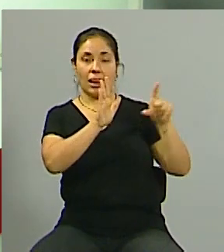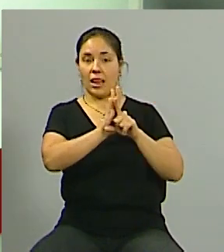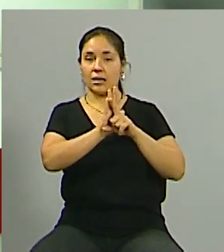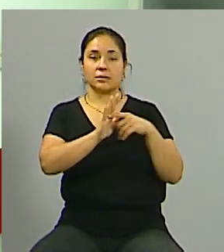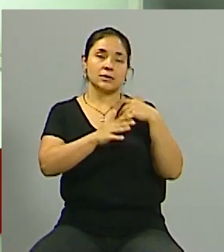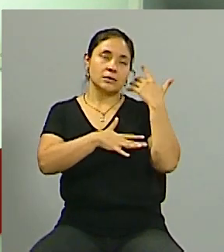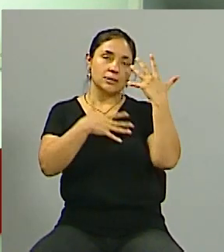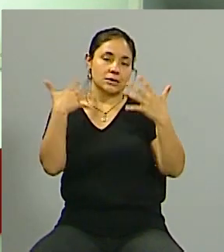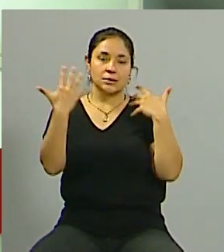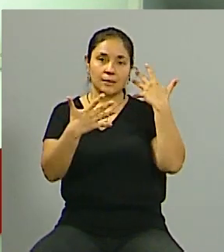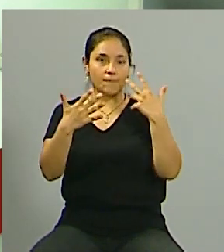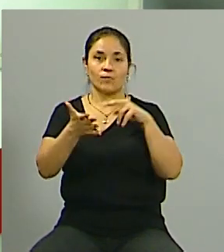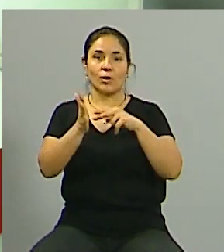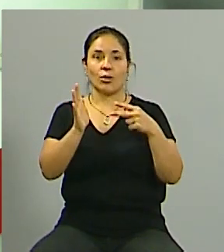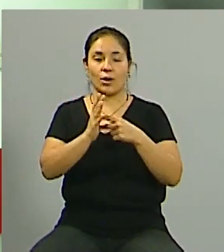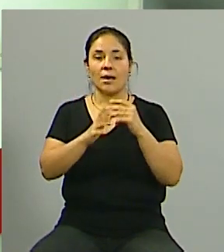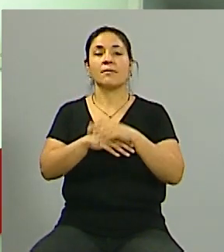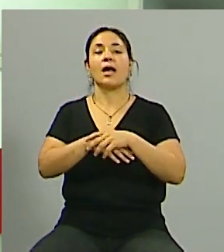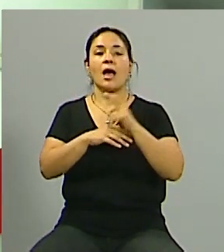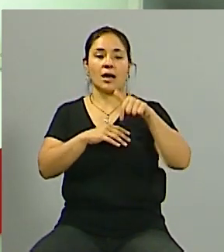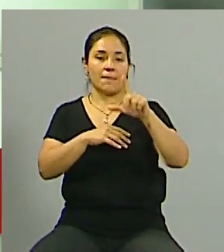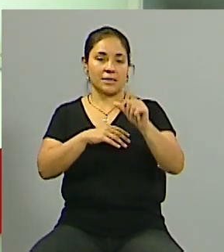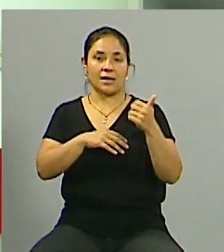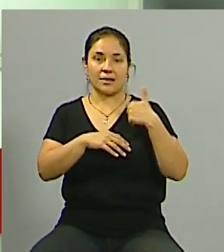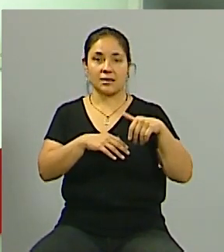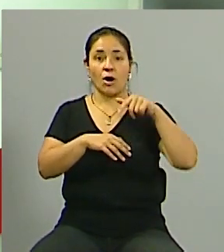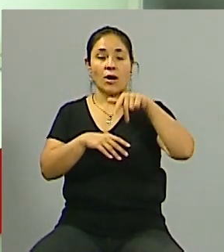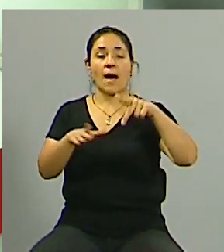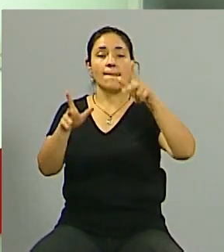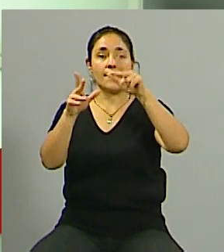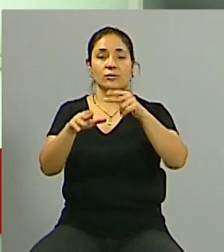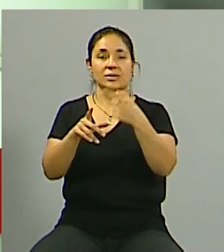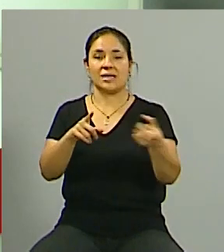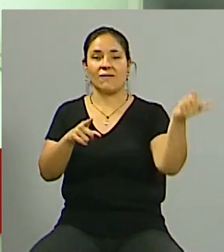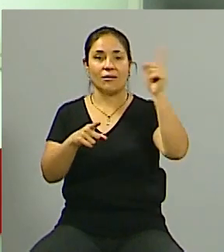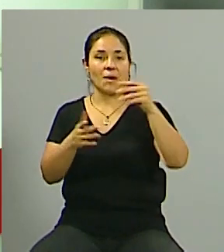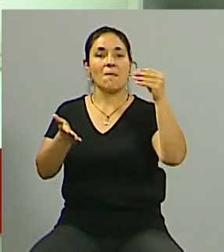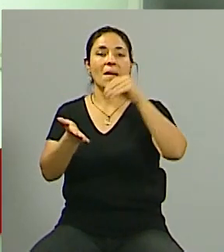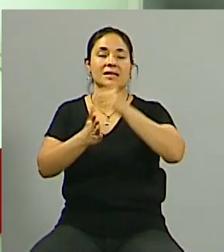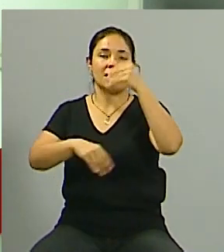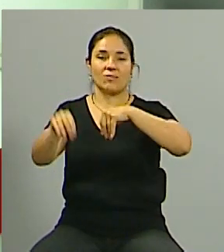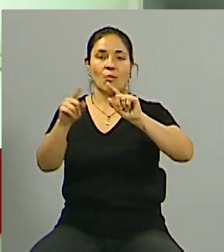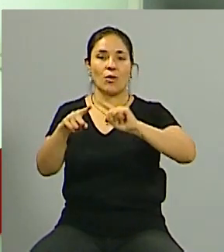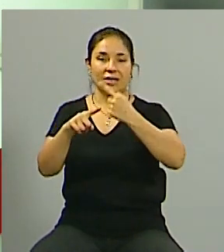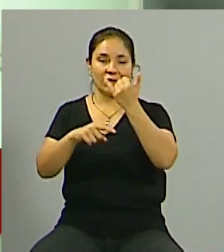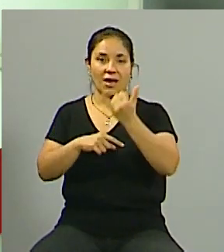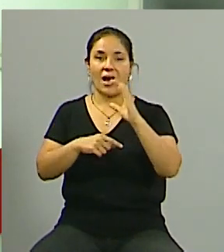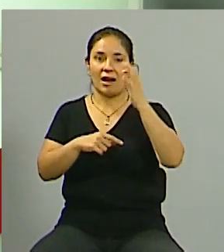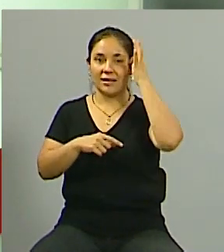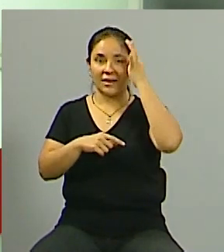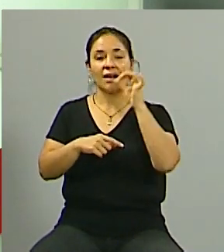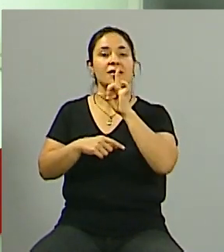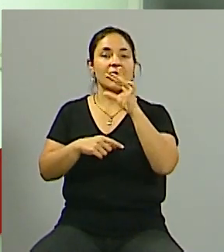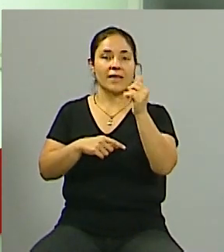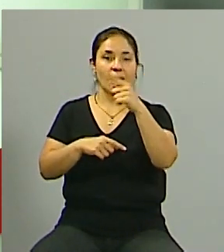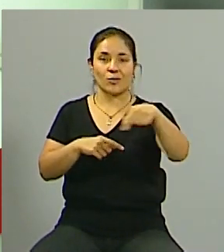que habíamos tenido vigente aquí en la Argentina nos vamos a una pausa enseguida regresamos tenemos más chat político estamos en el 30 de la TDA